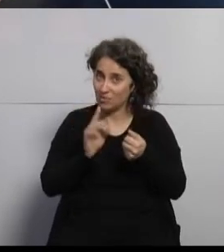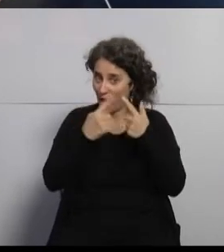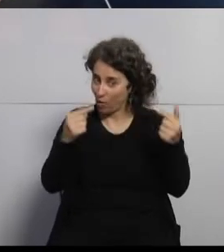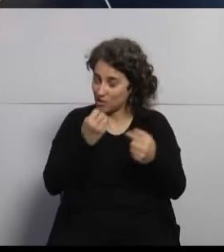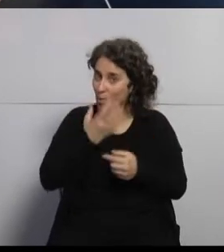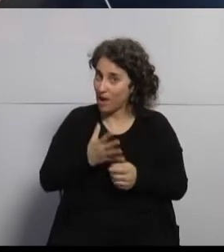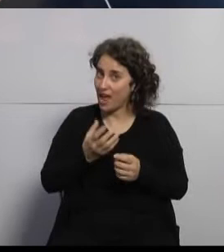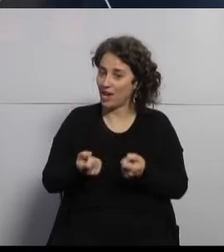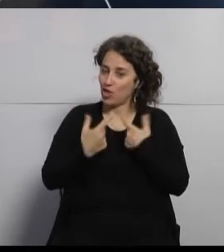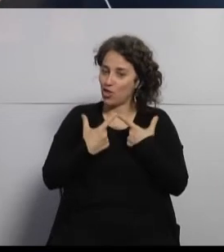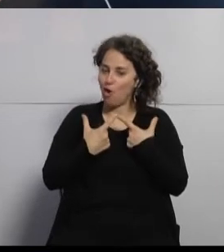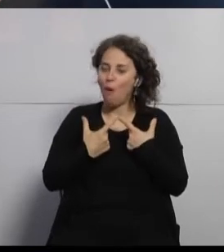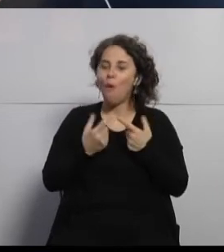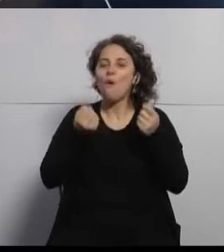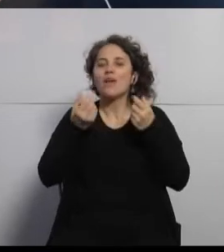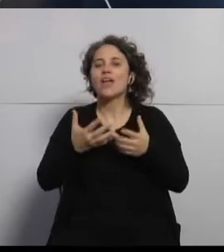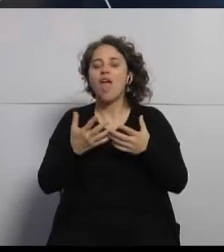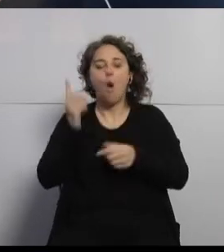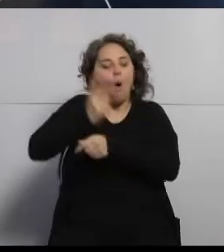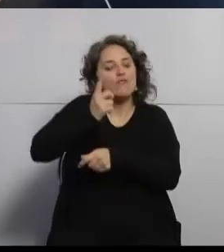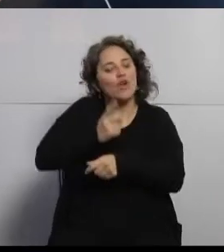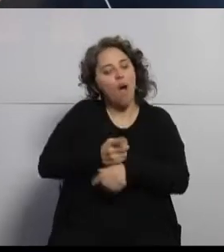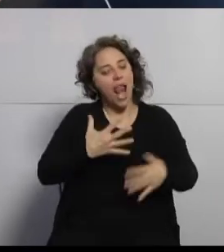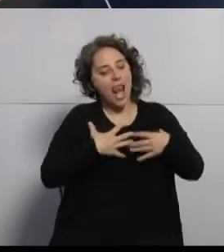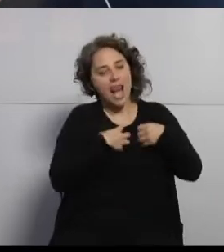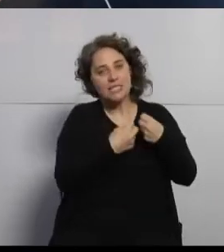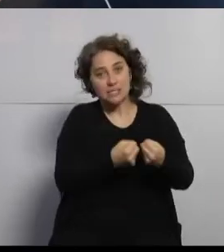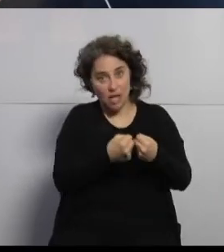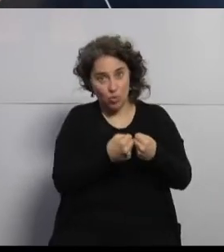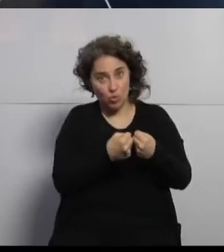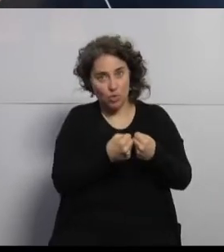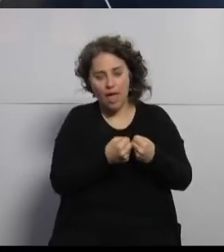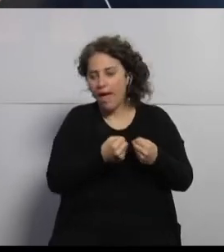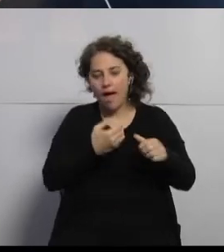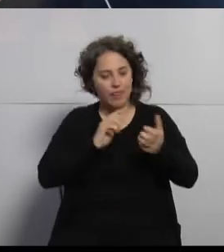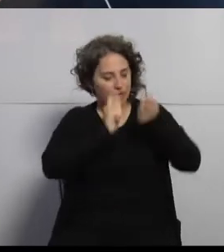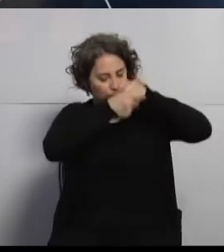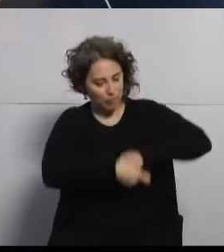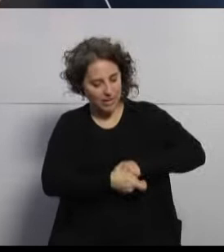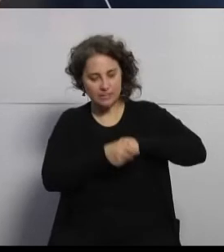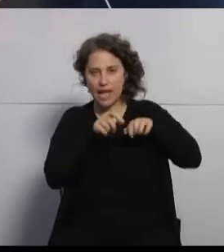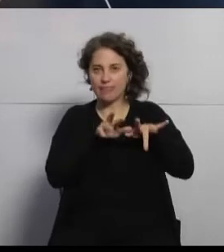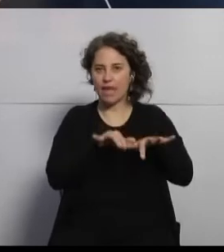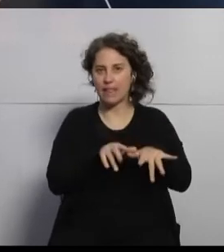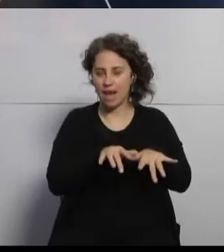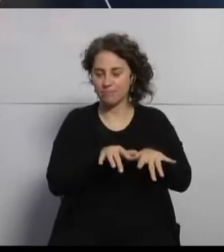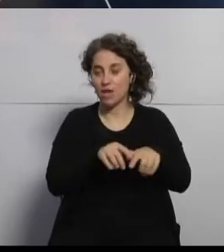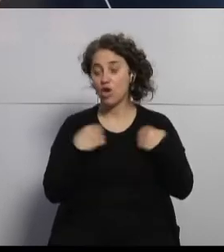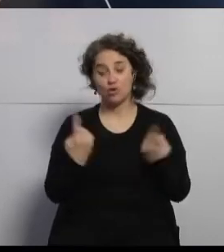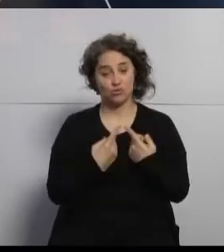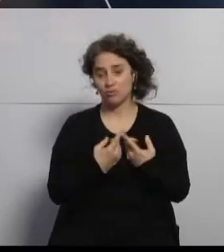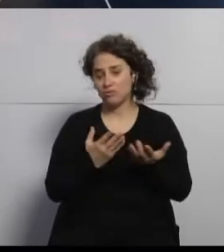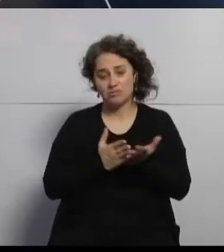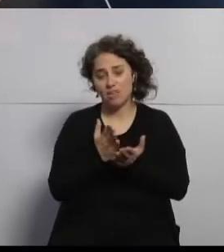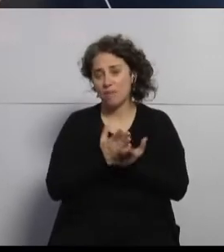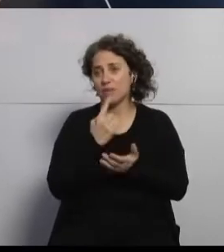del etérea, es que ha obligado a la salud a ser digital, a transformarnos. Nosotros hemos oído